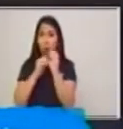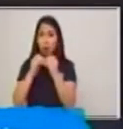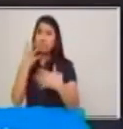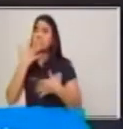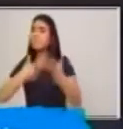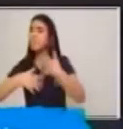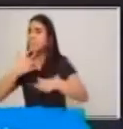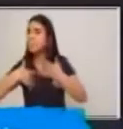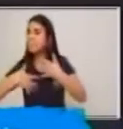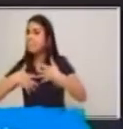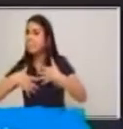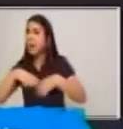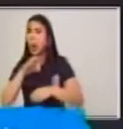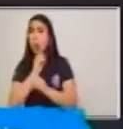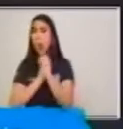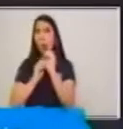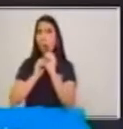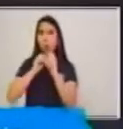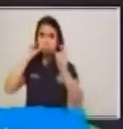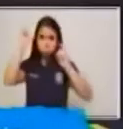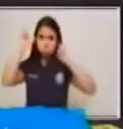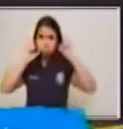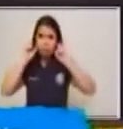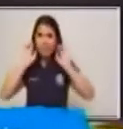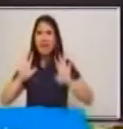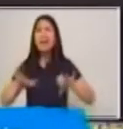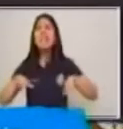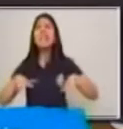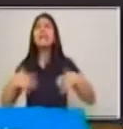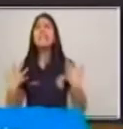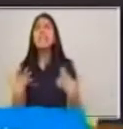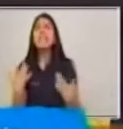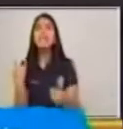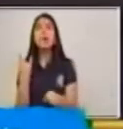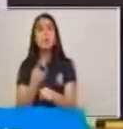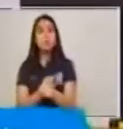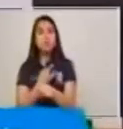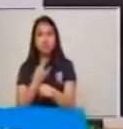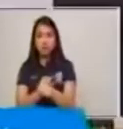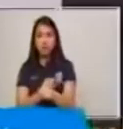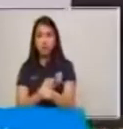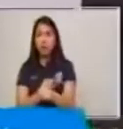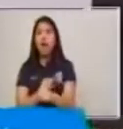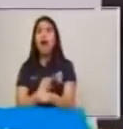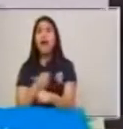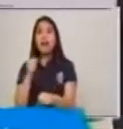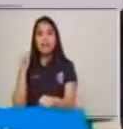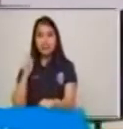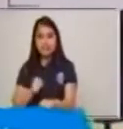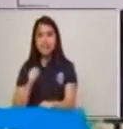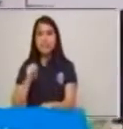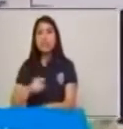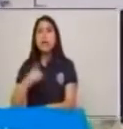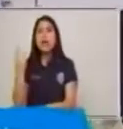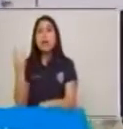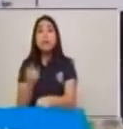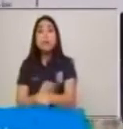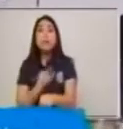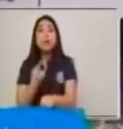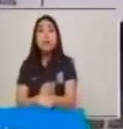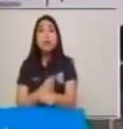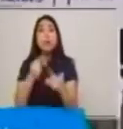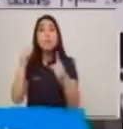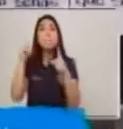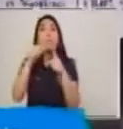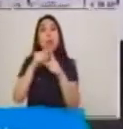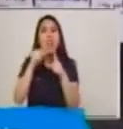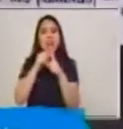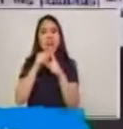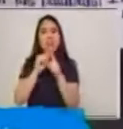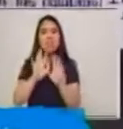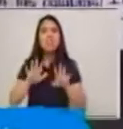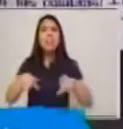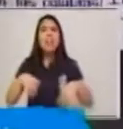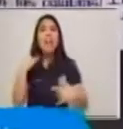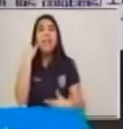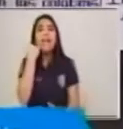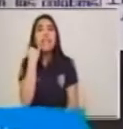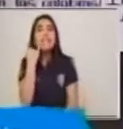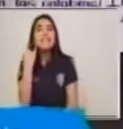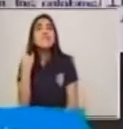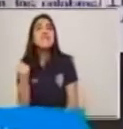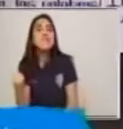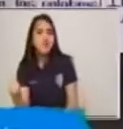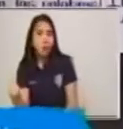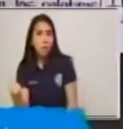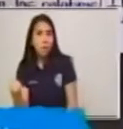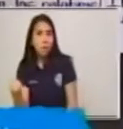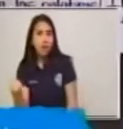Es el idioma, es el idioma. Entonces, tenemos que aquí, es el idioma el que